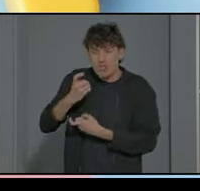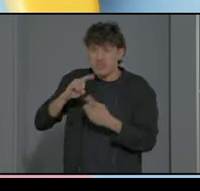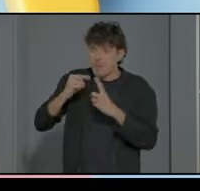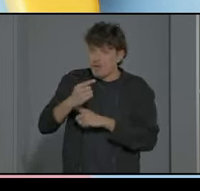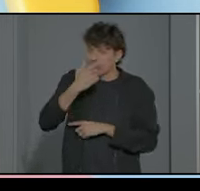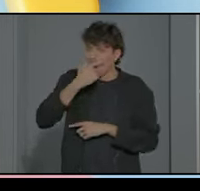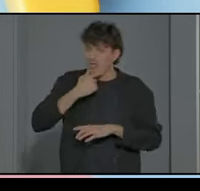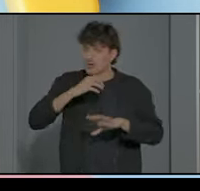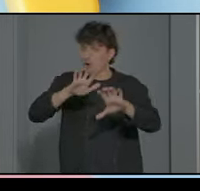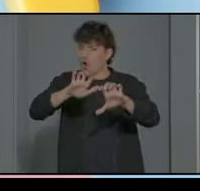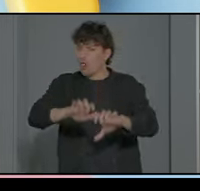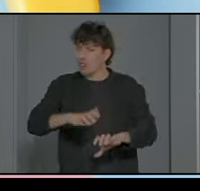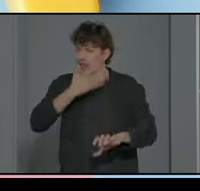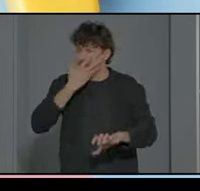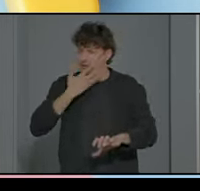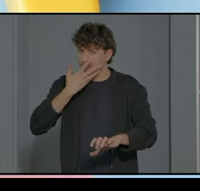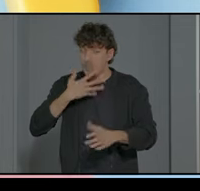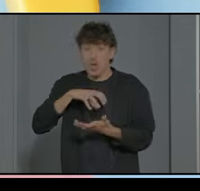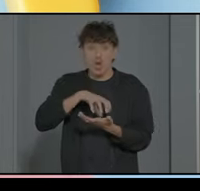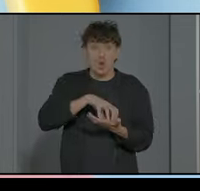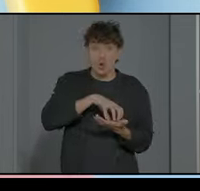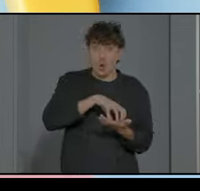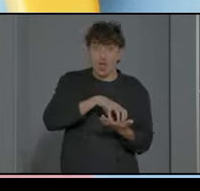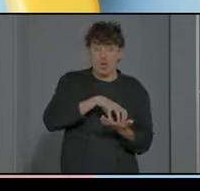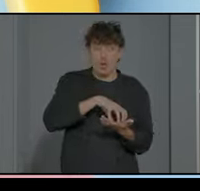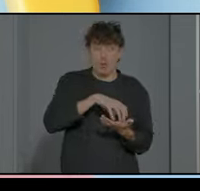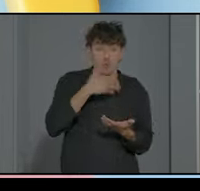centro y esto también se lo informamos a la familia